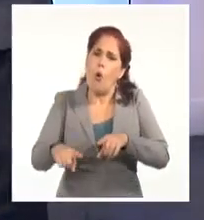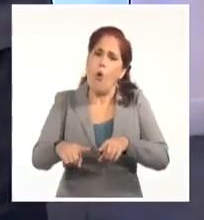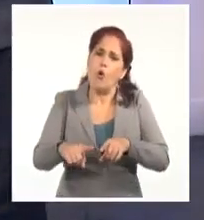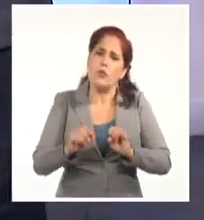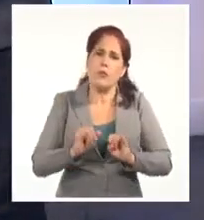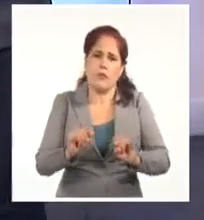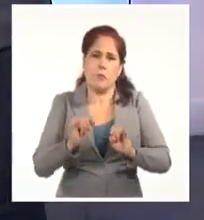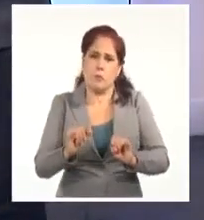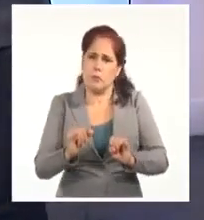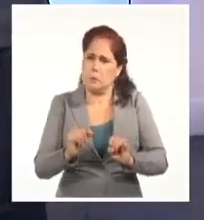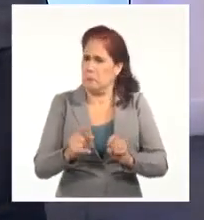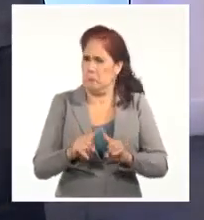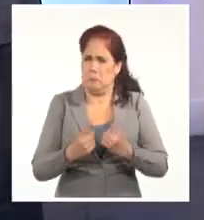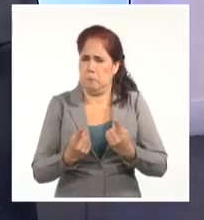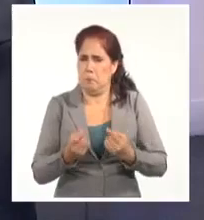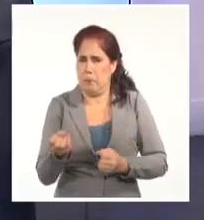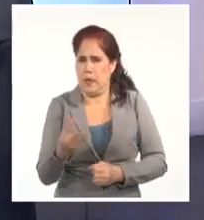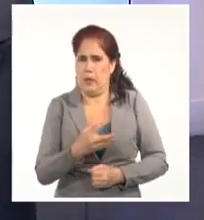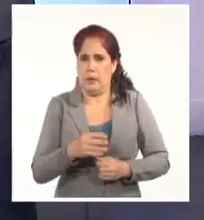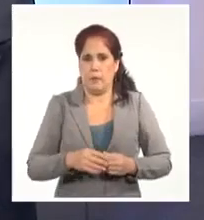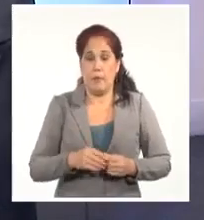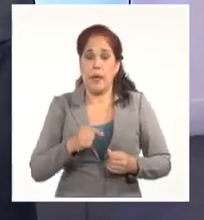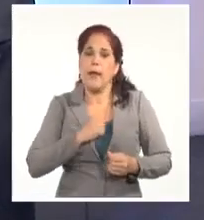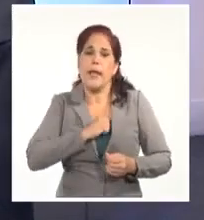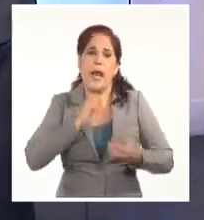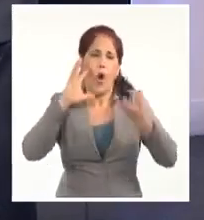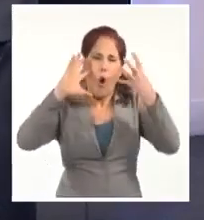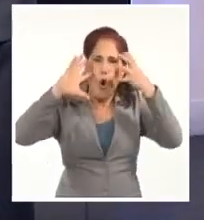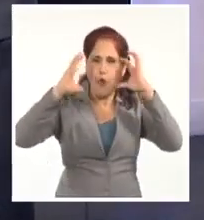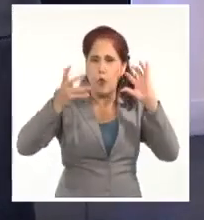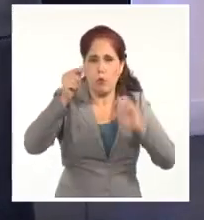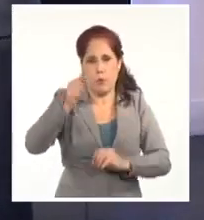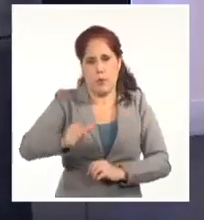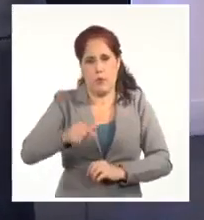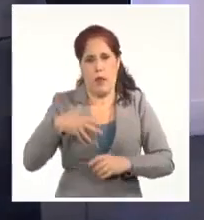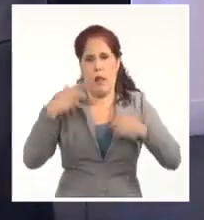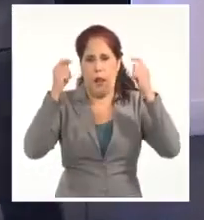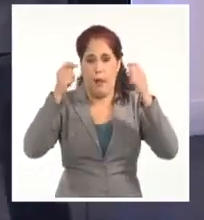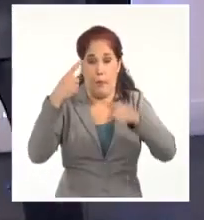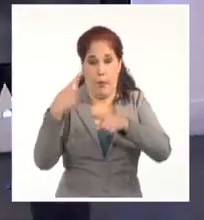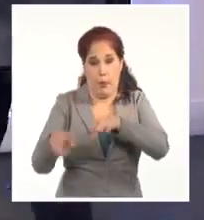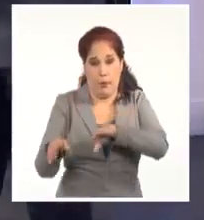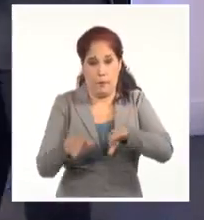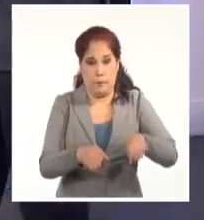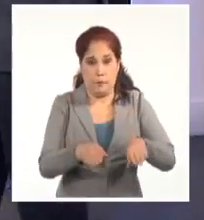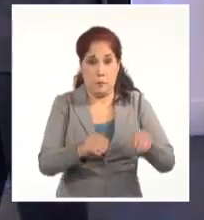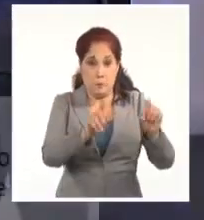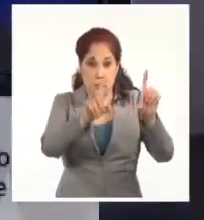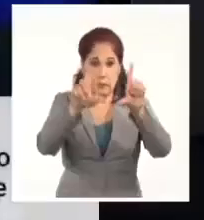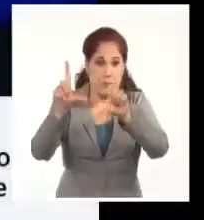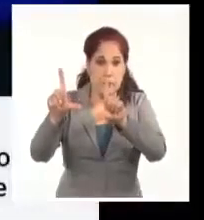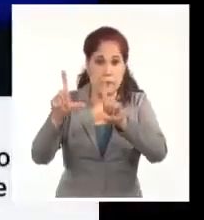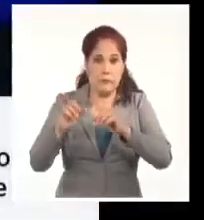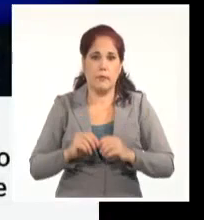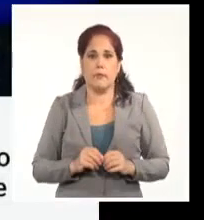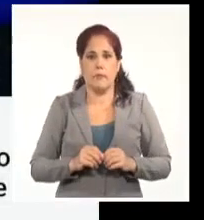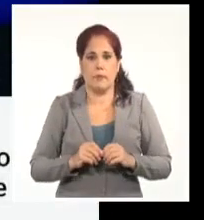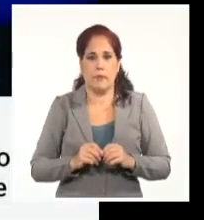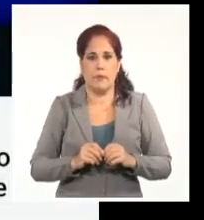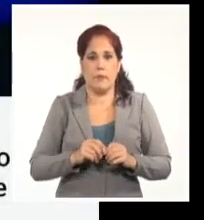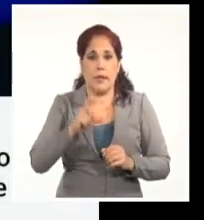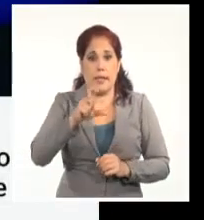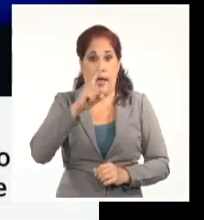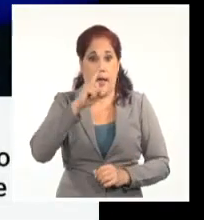van extendiendo para tratar de confundir a muchas personas. Veamos esta otra que pertenece a la cadena CNN